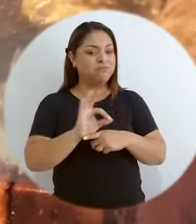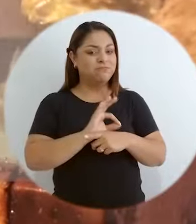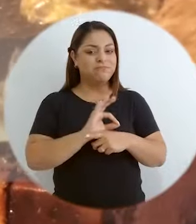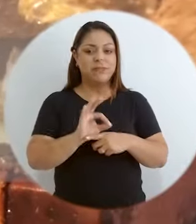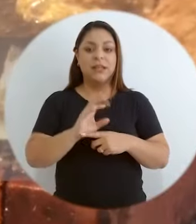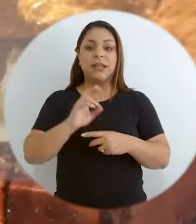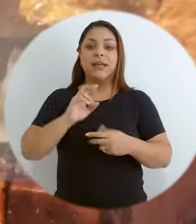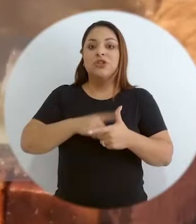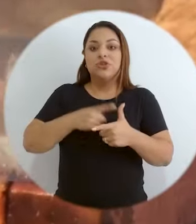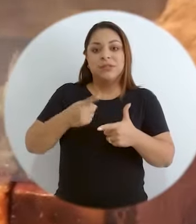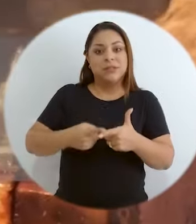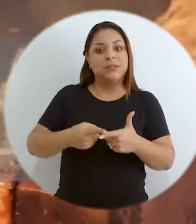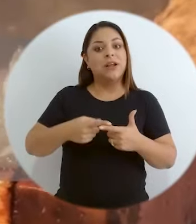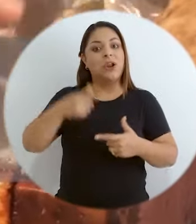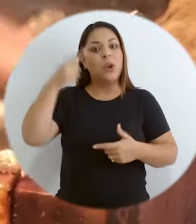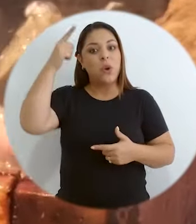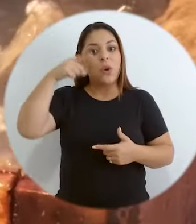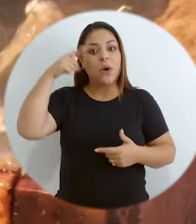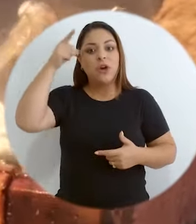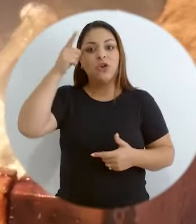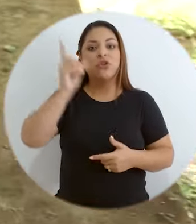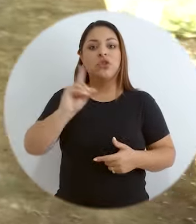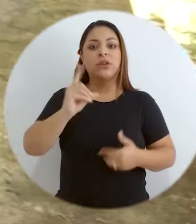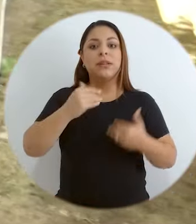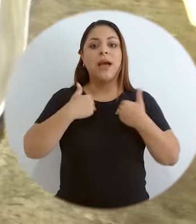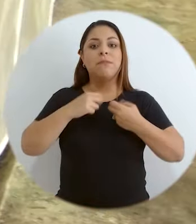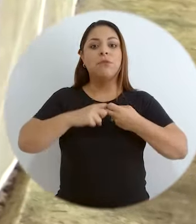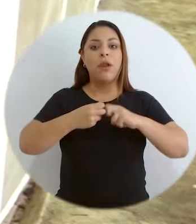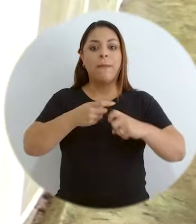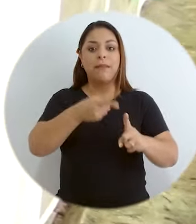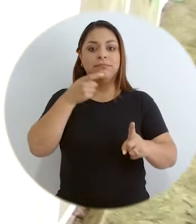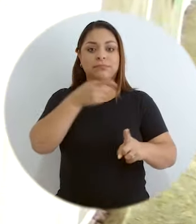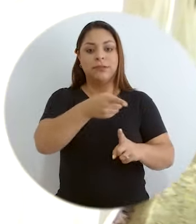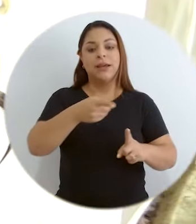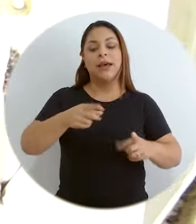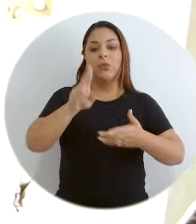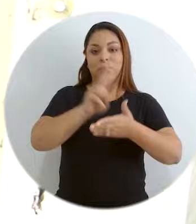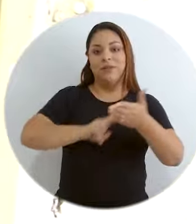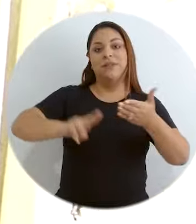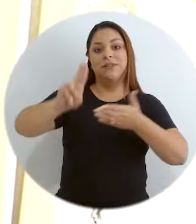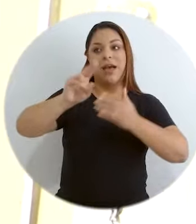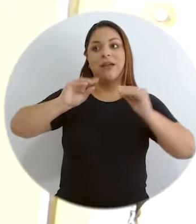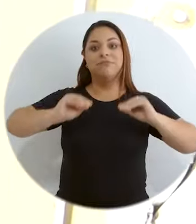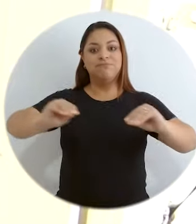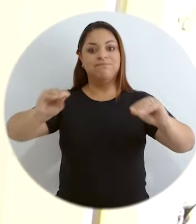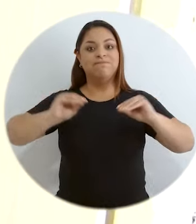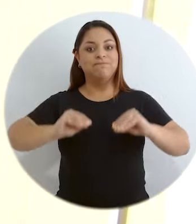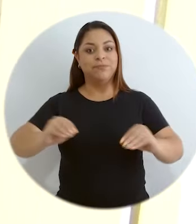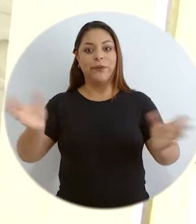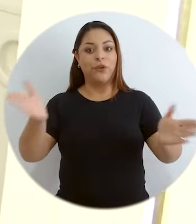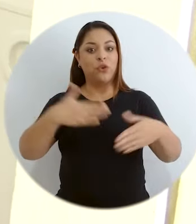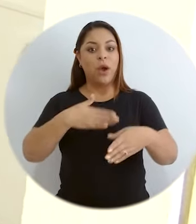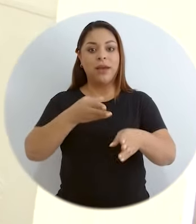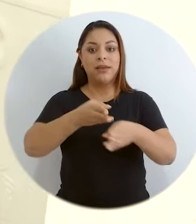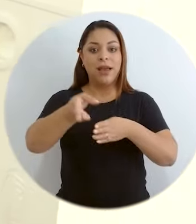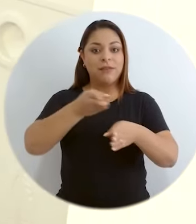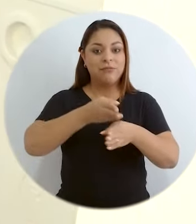ejemplo concreto, ¿a dónde estamos teniendo el problema? Por supuesto en la academia, ¿no? Porque la academia en teoría